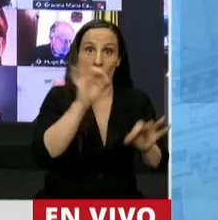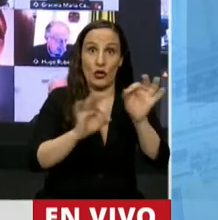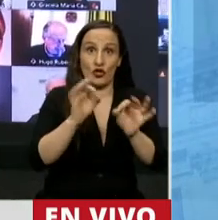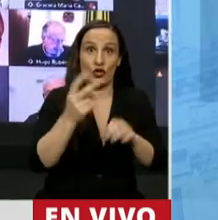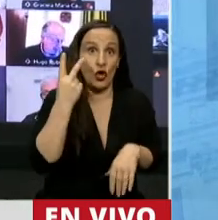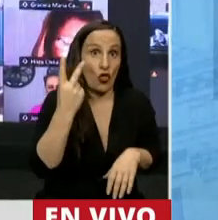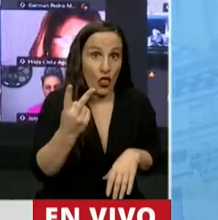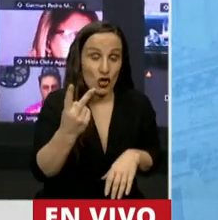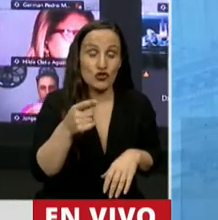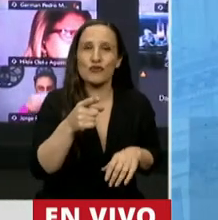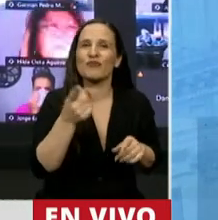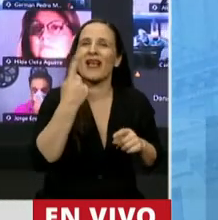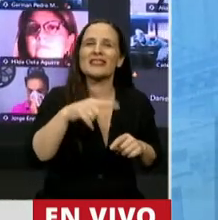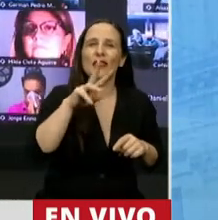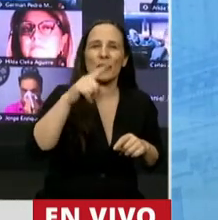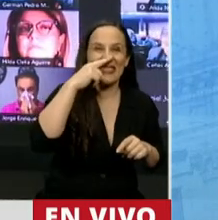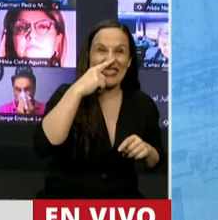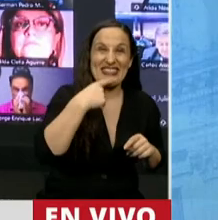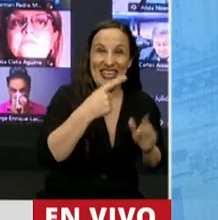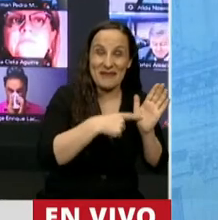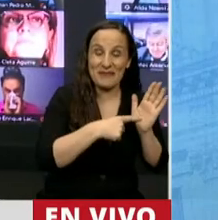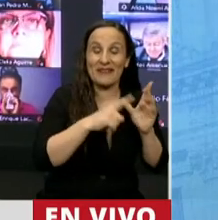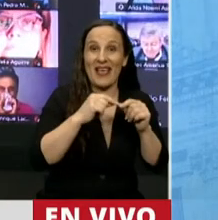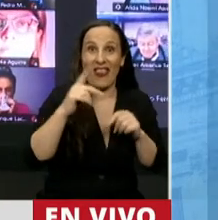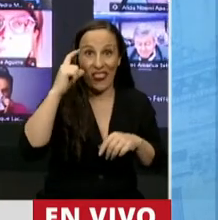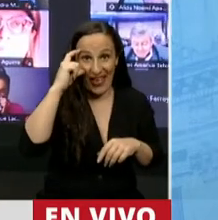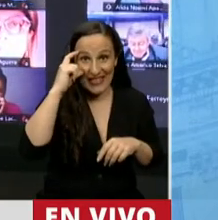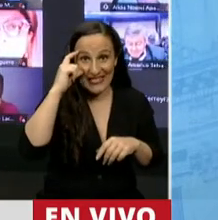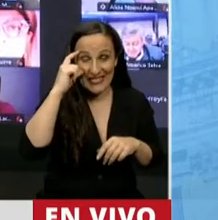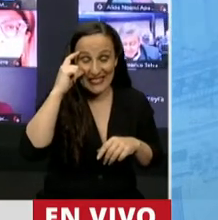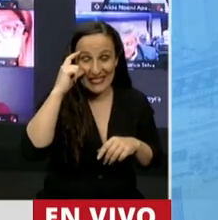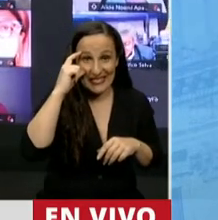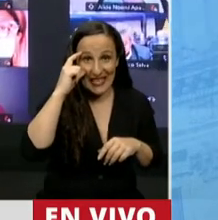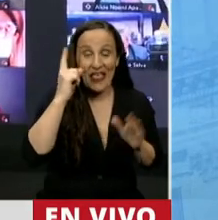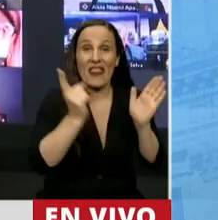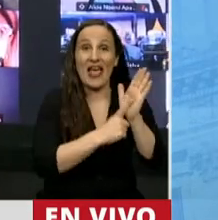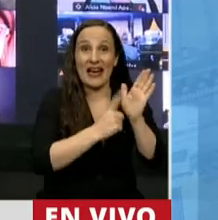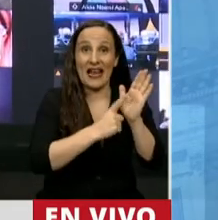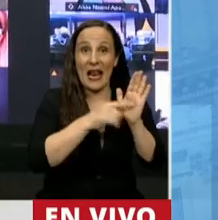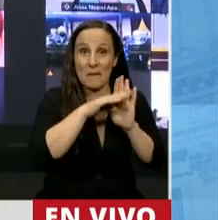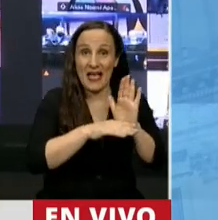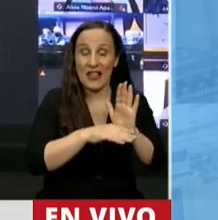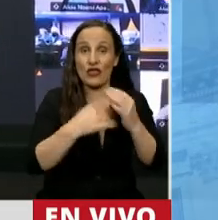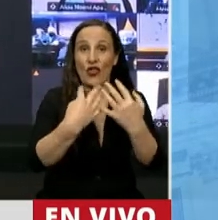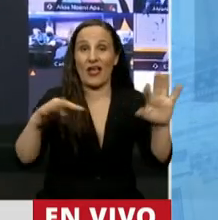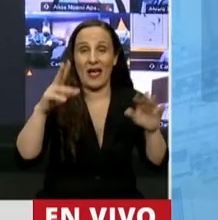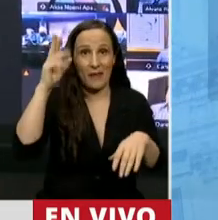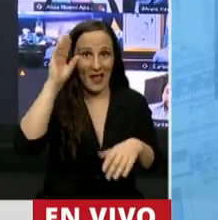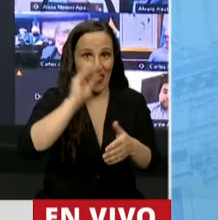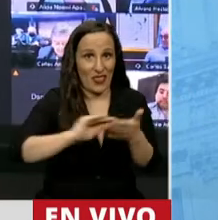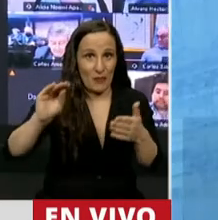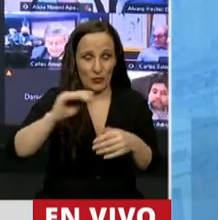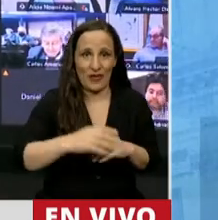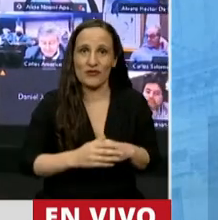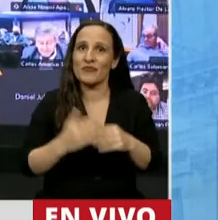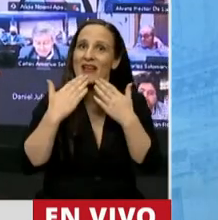establece el 127, inciso 10, del reglamento de la Honorable Cámara de Diputados de